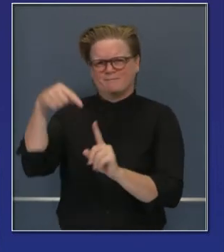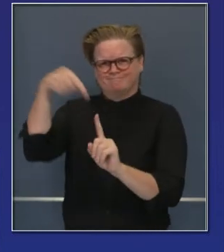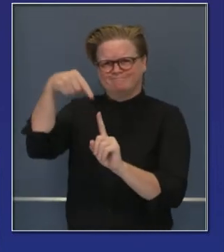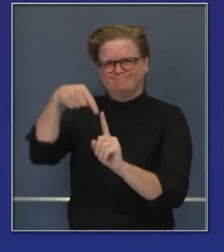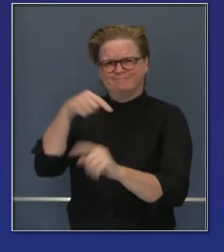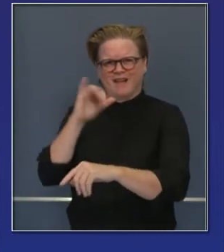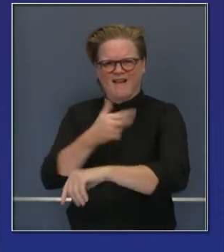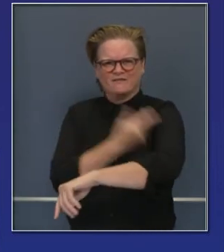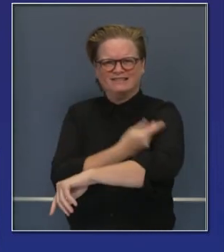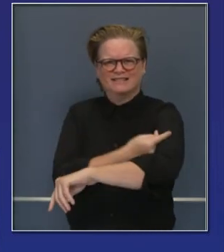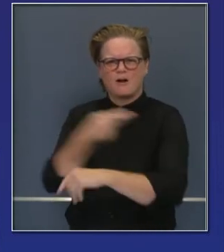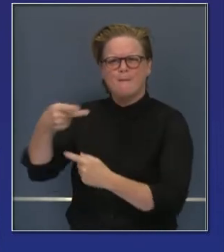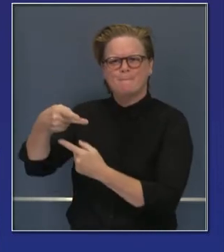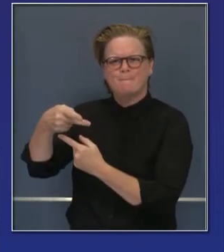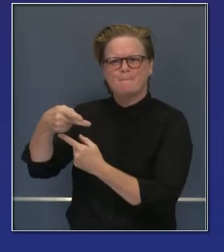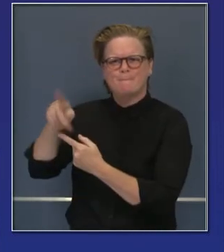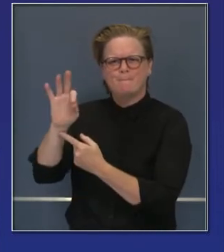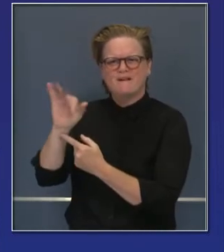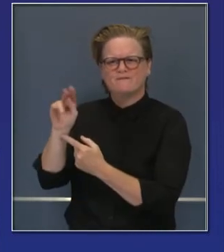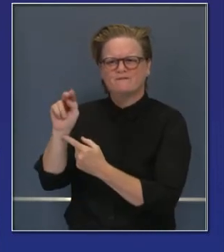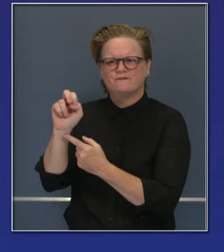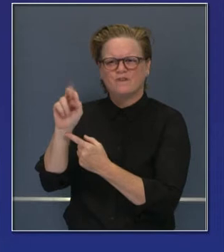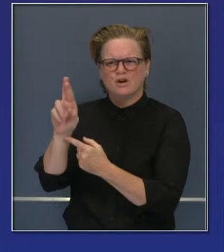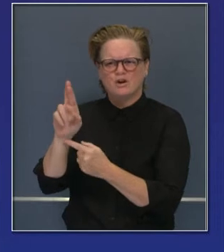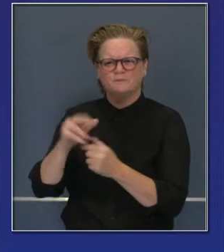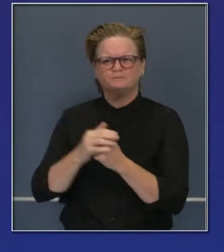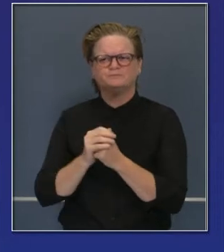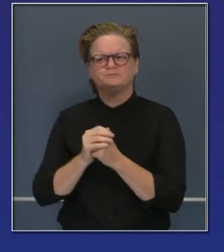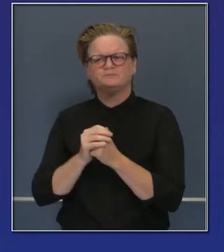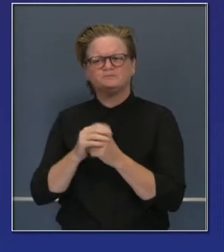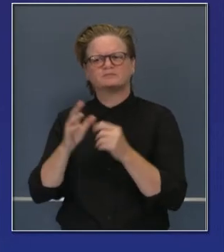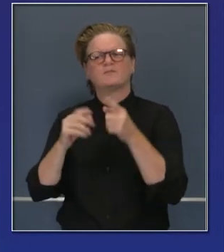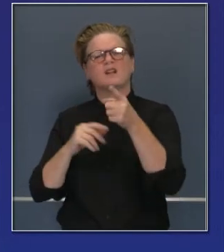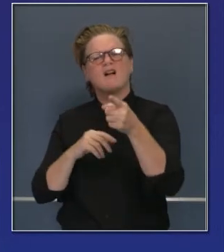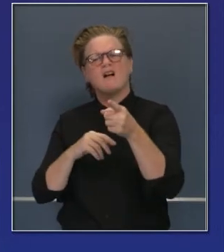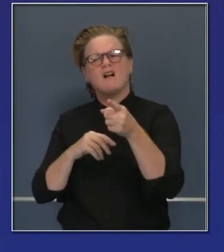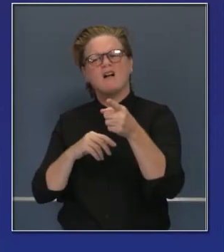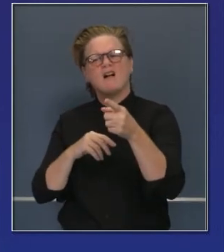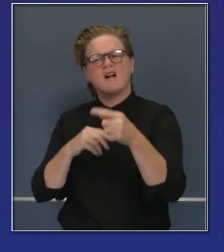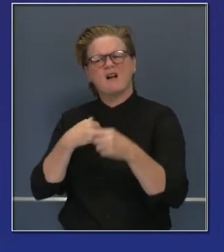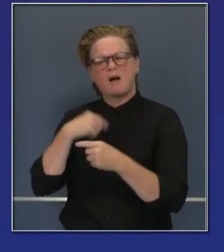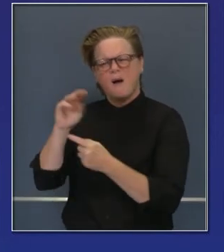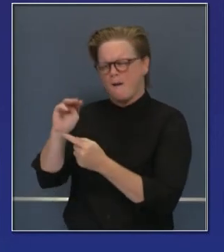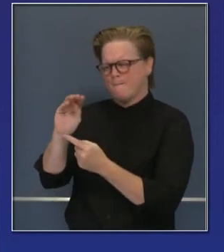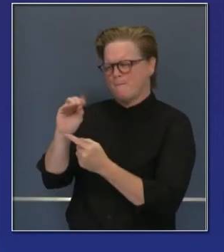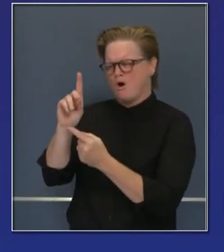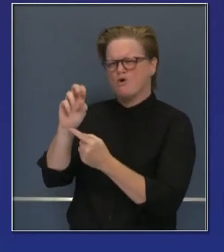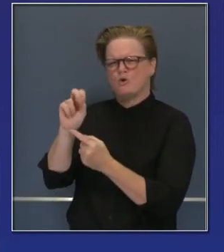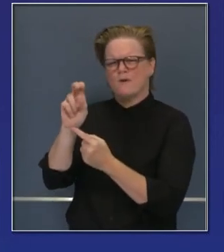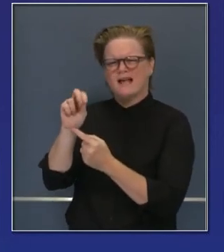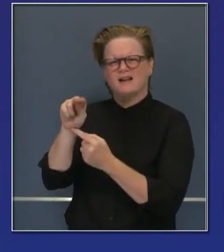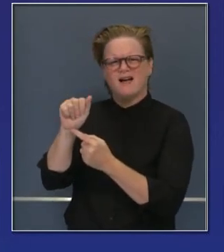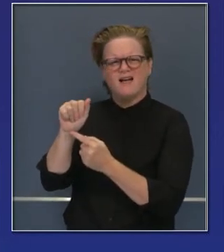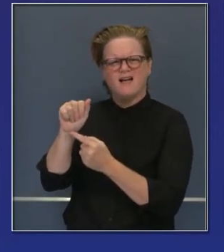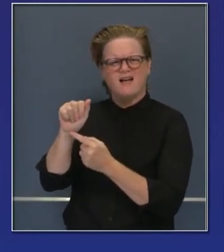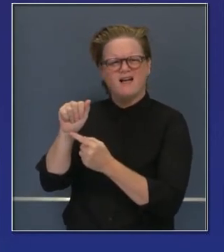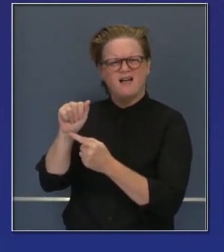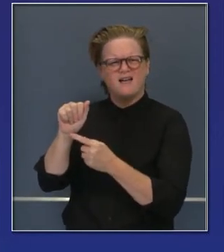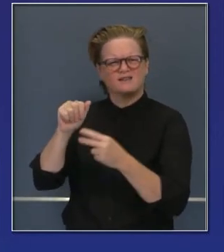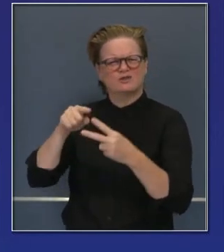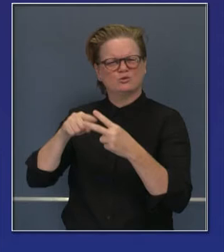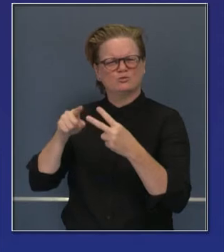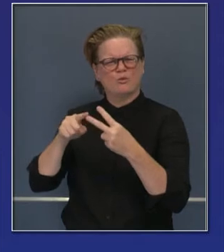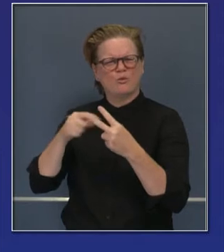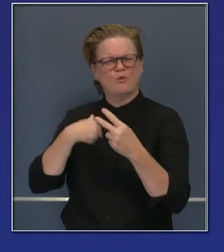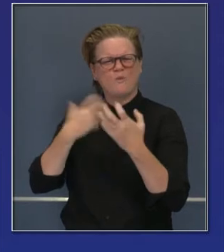pregunten, ¿por qué Pfizer y McKesson? ¿Por qué no Pfizer y Moderna? Pues este es un hecho interesante. No todo el mundo